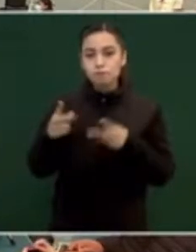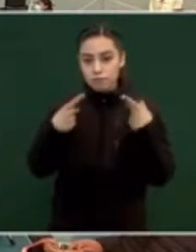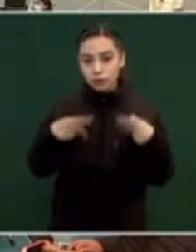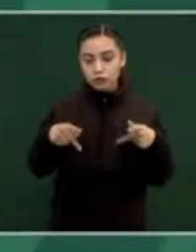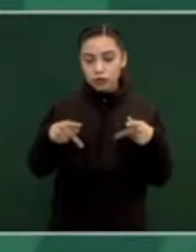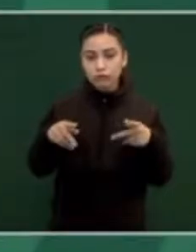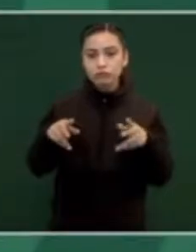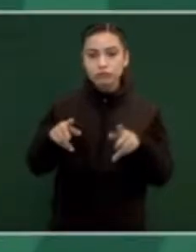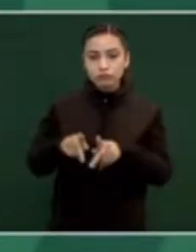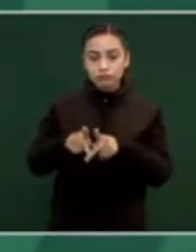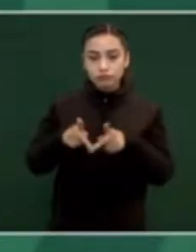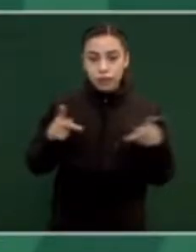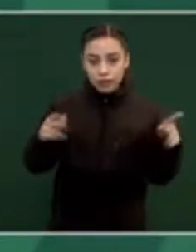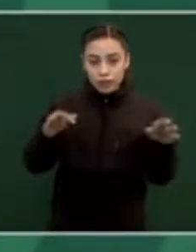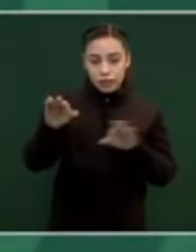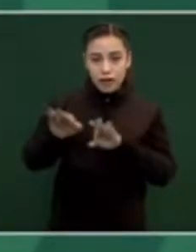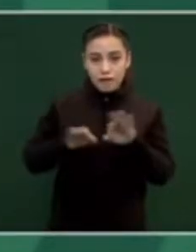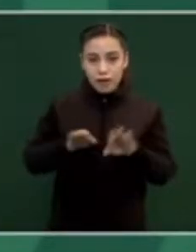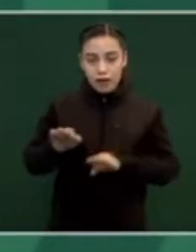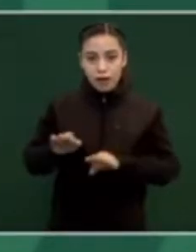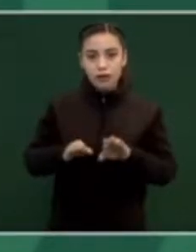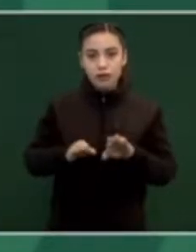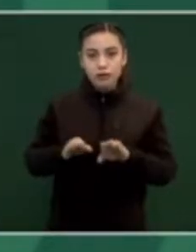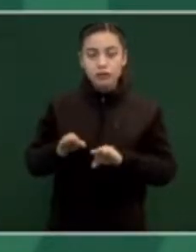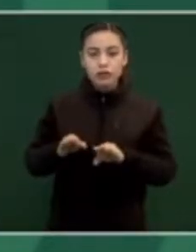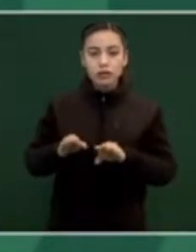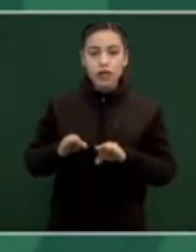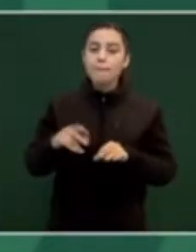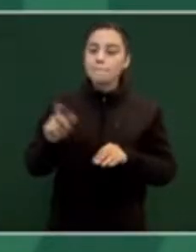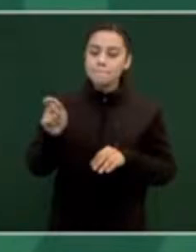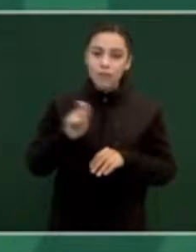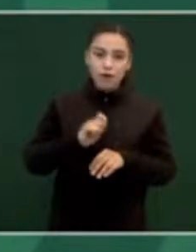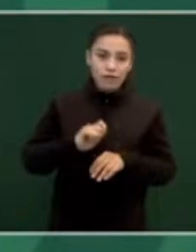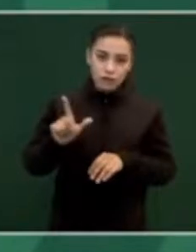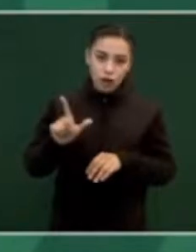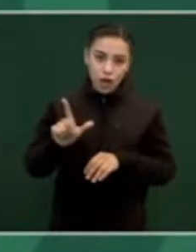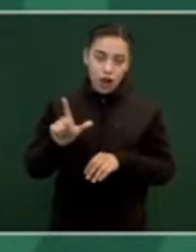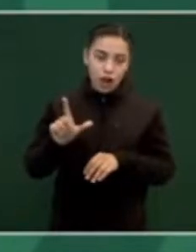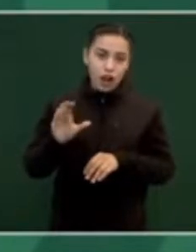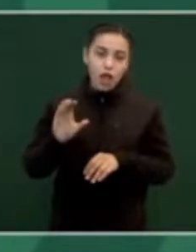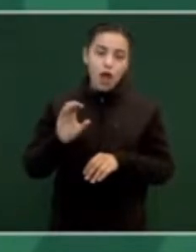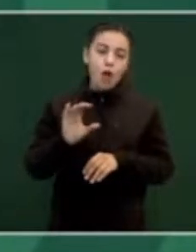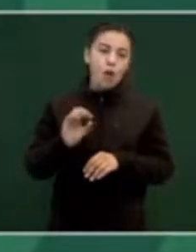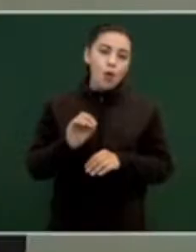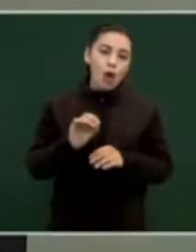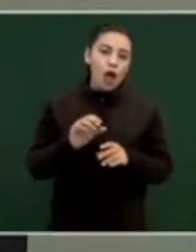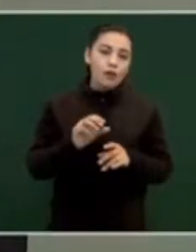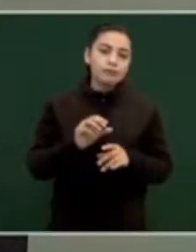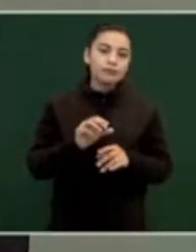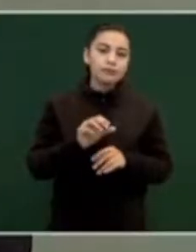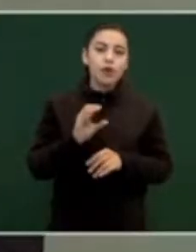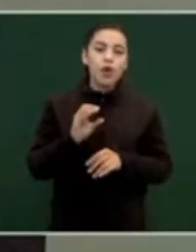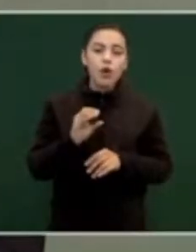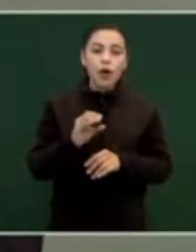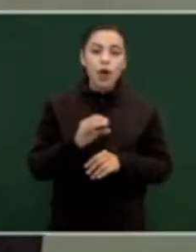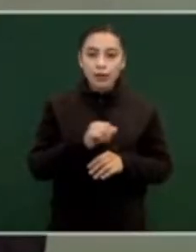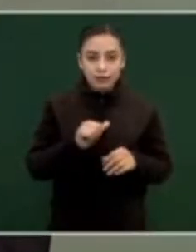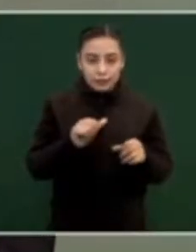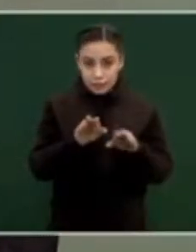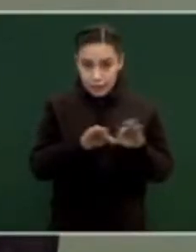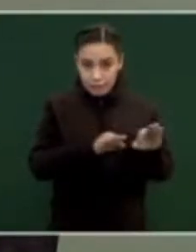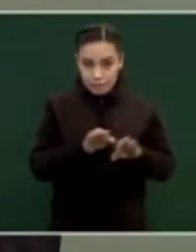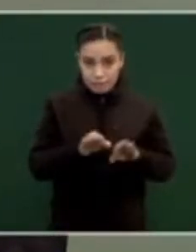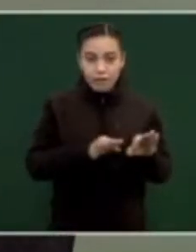profesionales o de oficio, pero también hay muchísimos ciudadanos